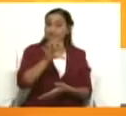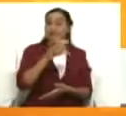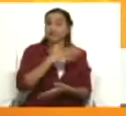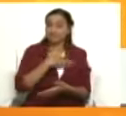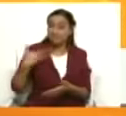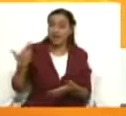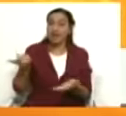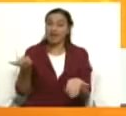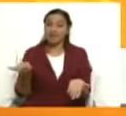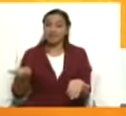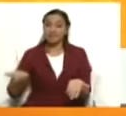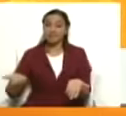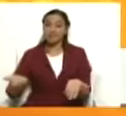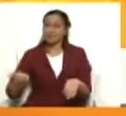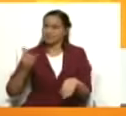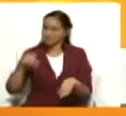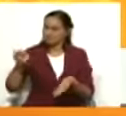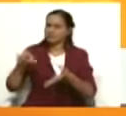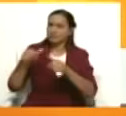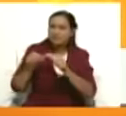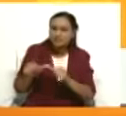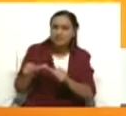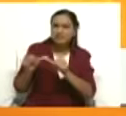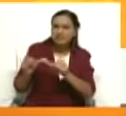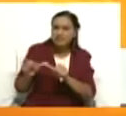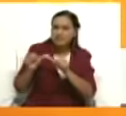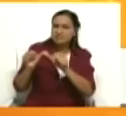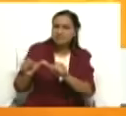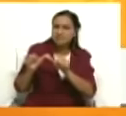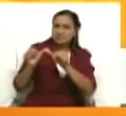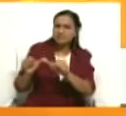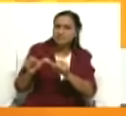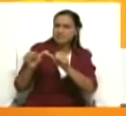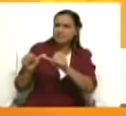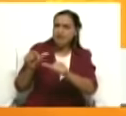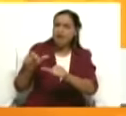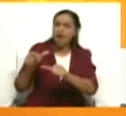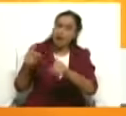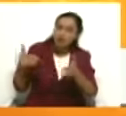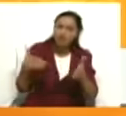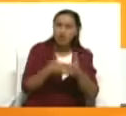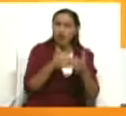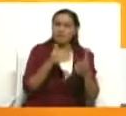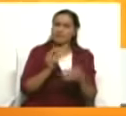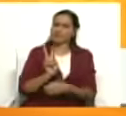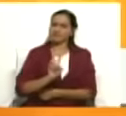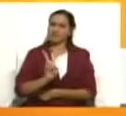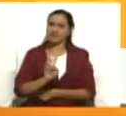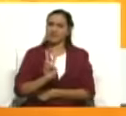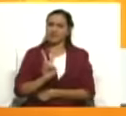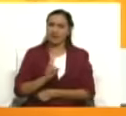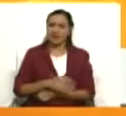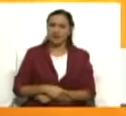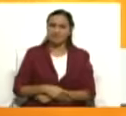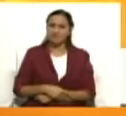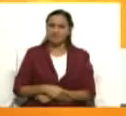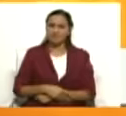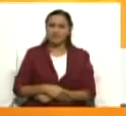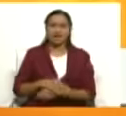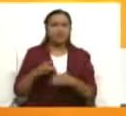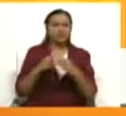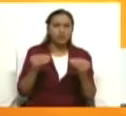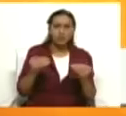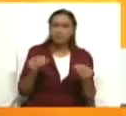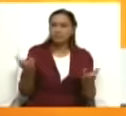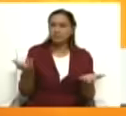acumulación de factores de distinta dimensión para agredir a Venezuela. Y Venezuela en todos los espacios, dando la cara,